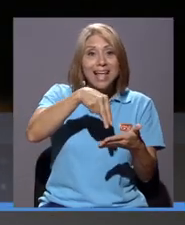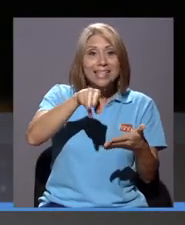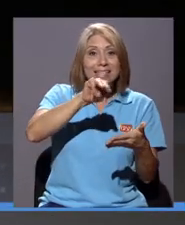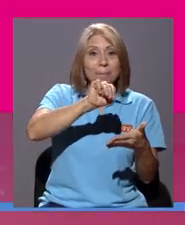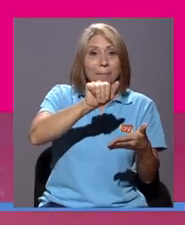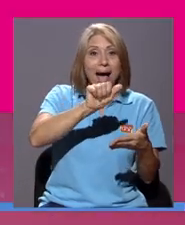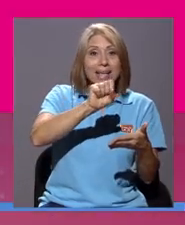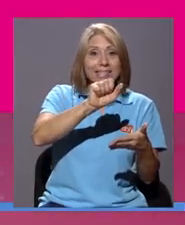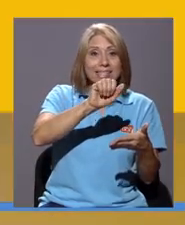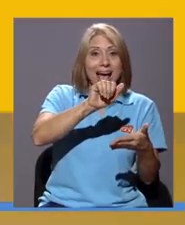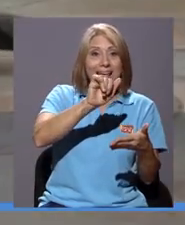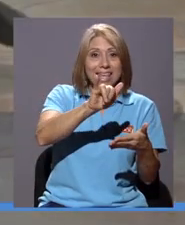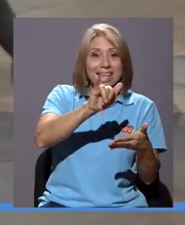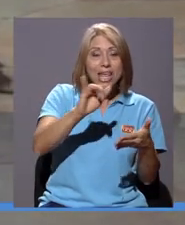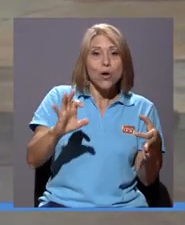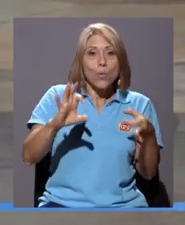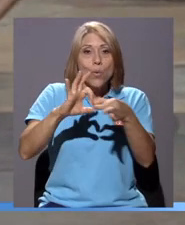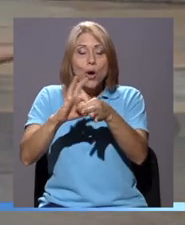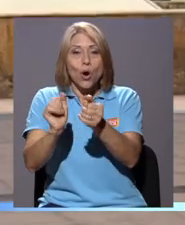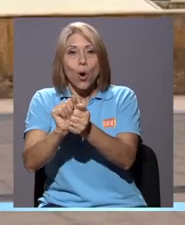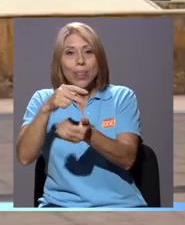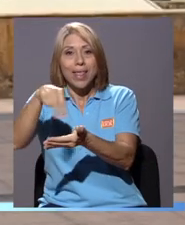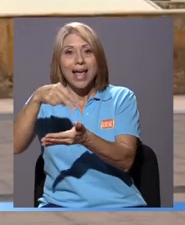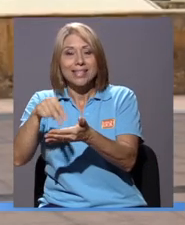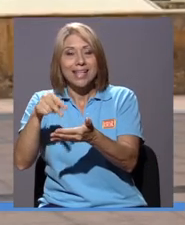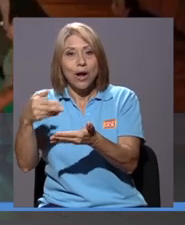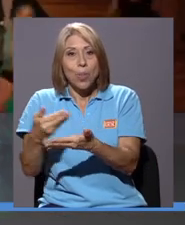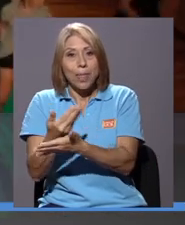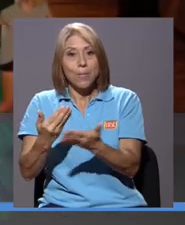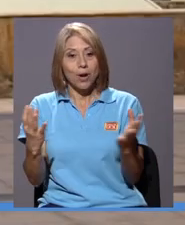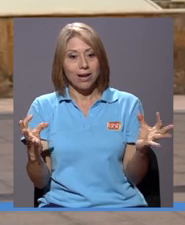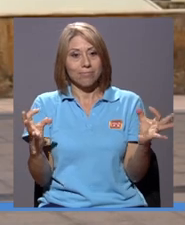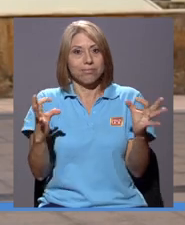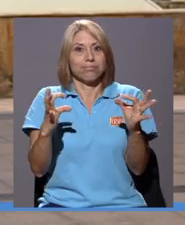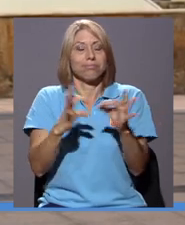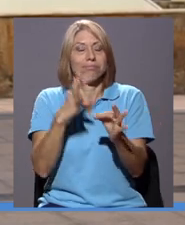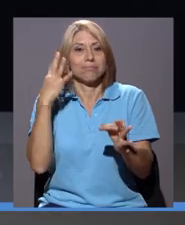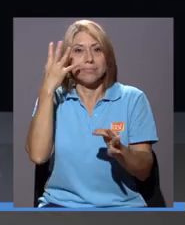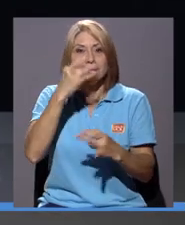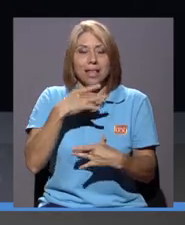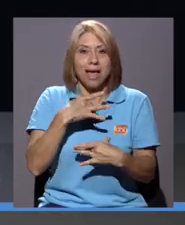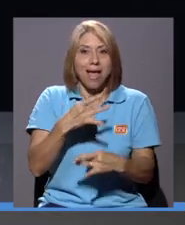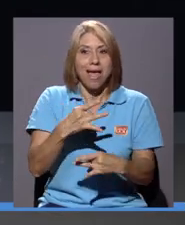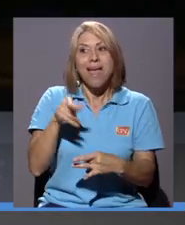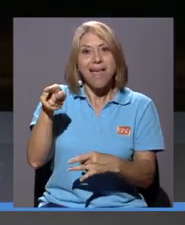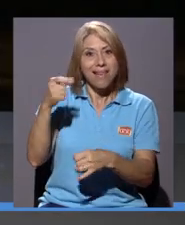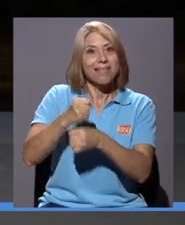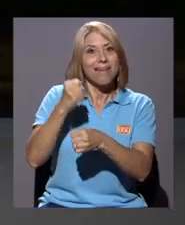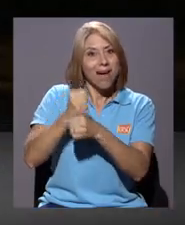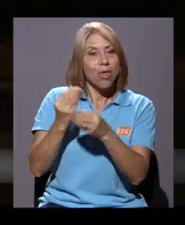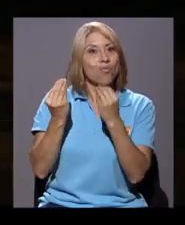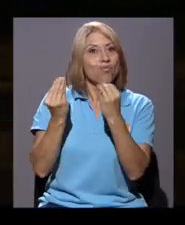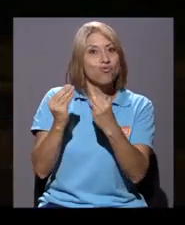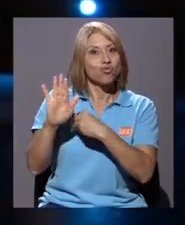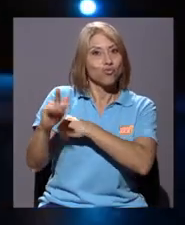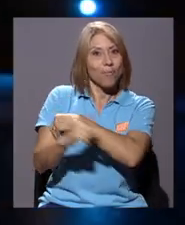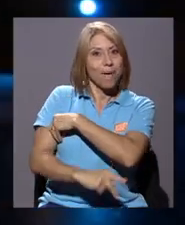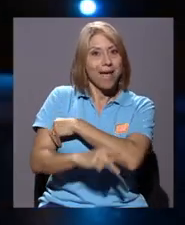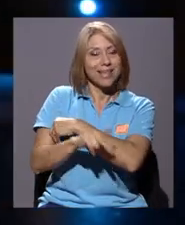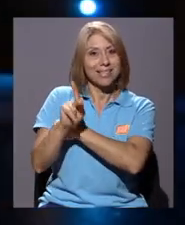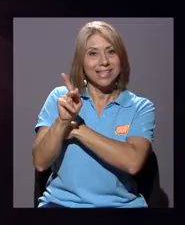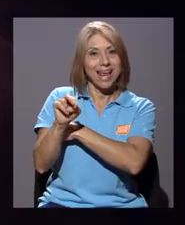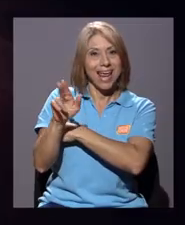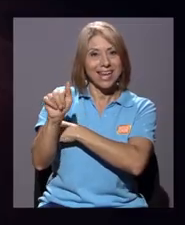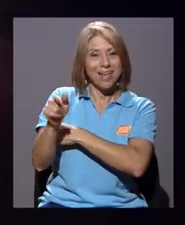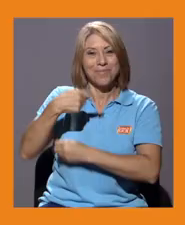contemporánea. Hace una fusión muy linda y muy interesante. Él ha trabajado mucho en su país, en Kenia, y por esa razón se lo dedicamos